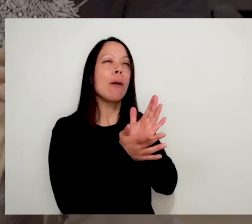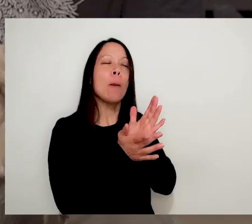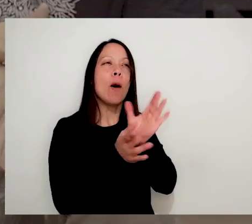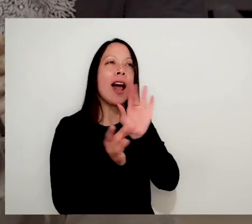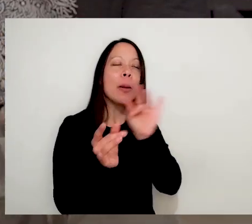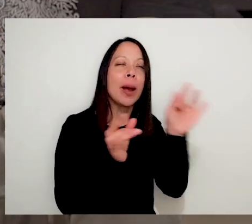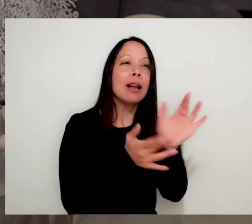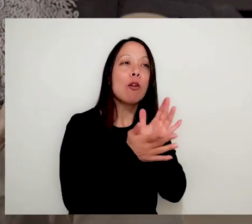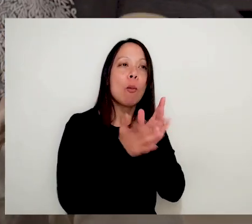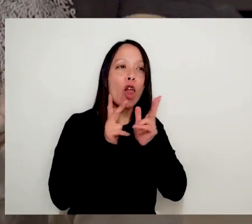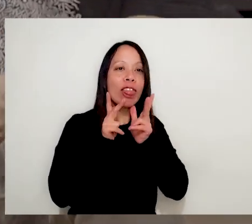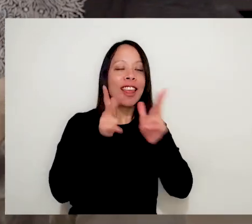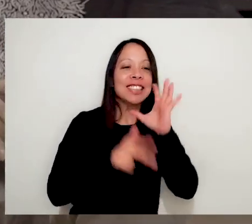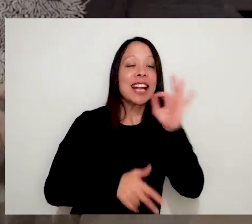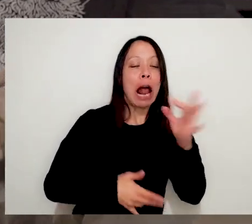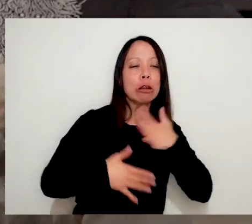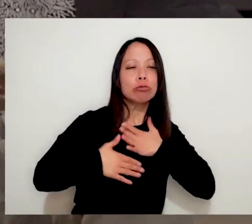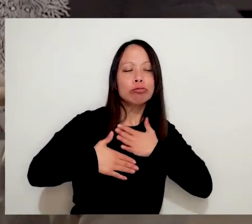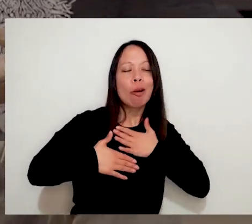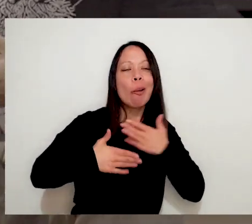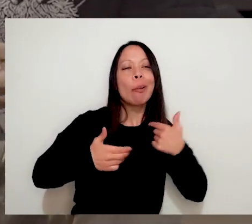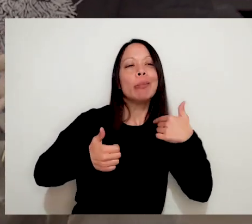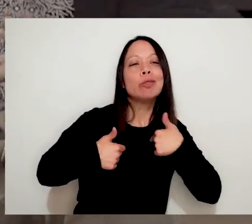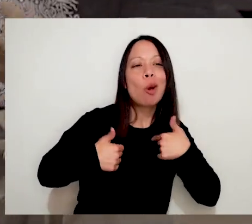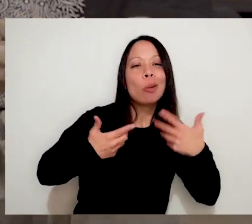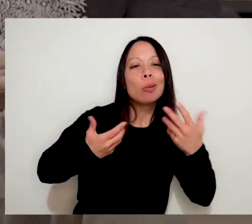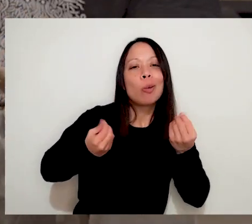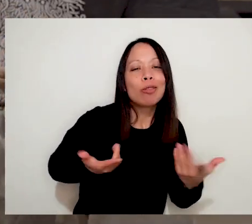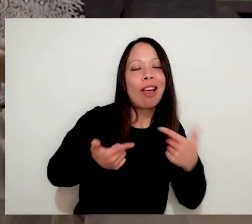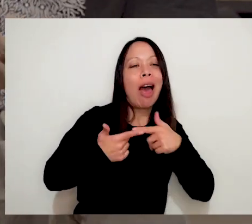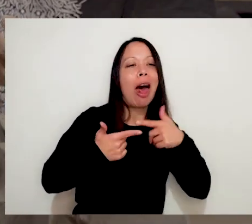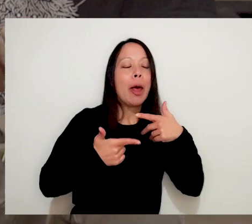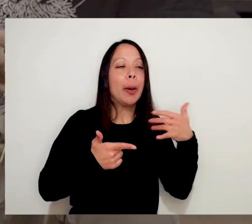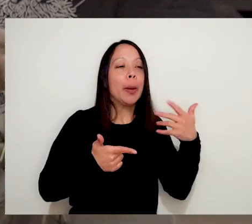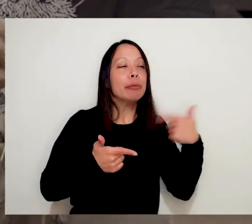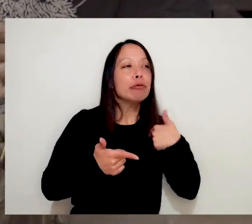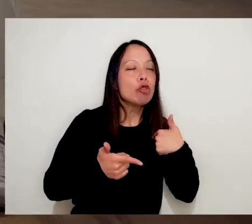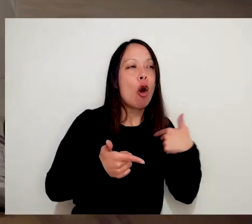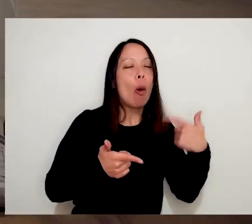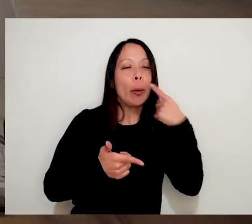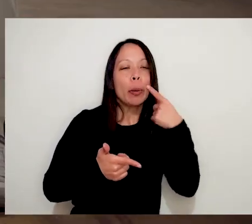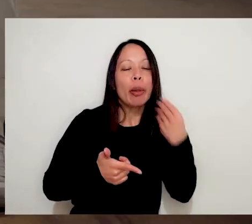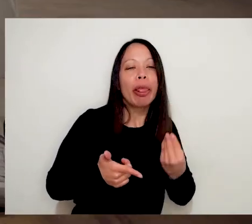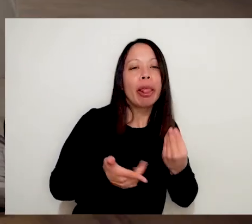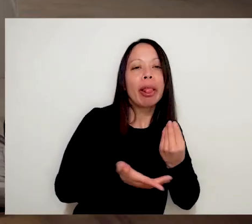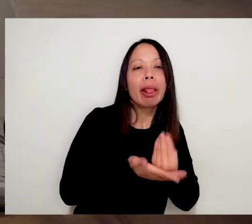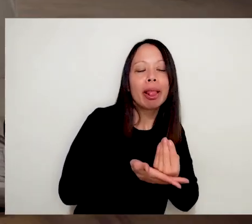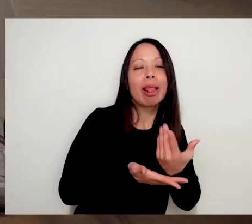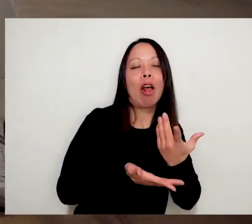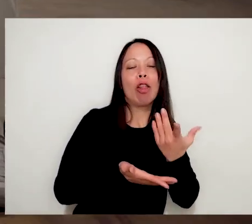siempre fueron de contarte algo. ¿Cómo estoy? ¿De dónde vengo? ¿Qué soy? Sí fue importante